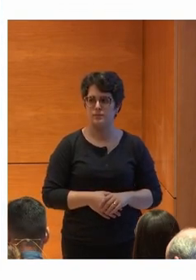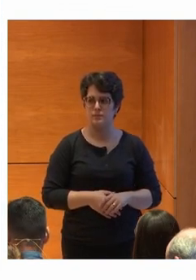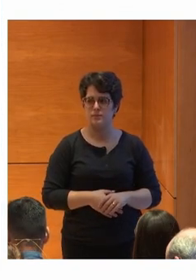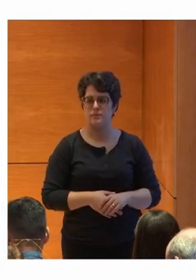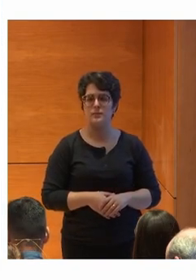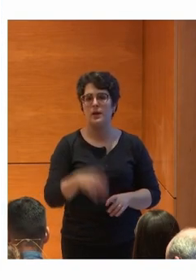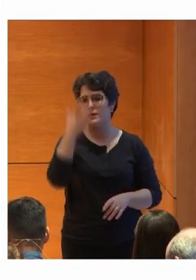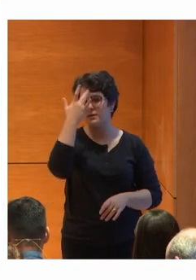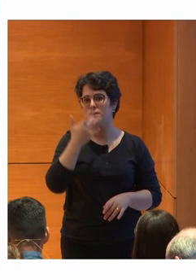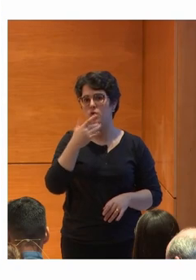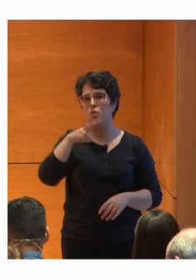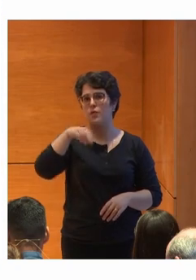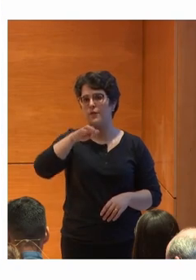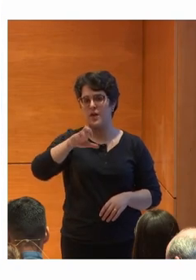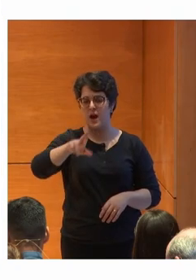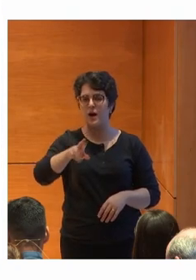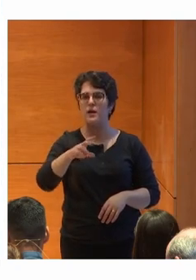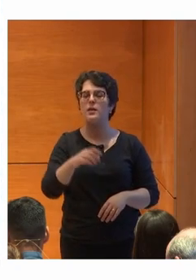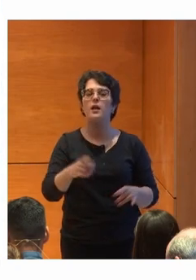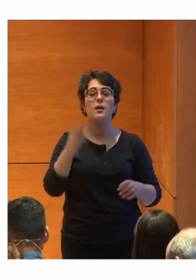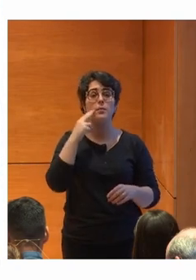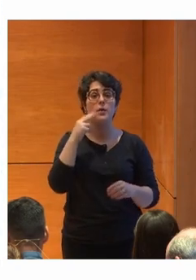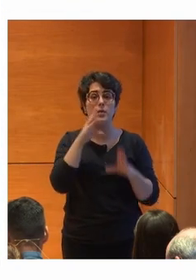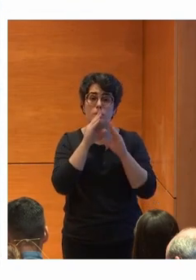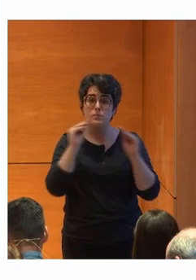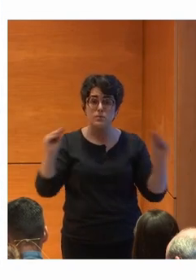Samsung and Fear. Silencia tus miedos.